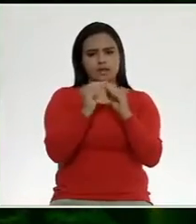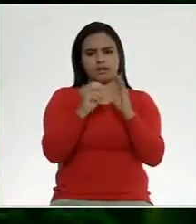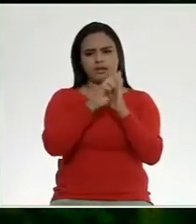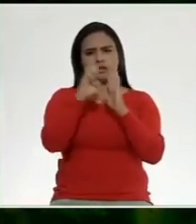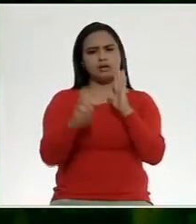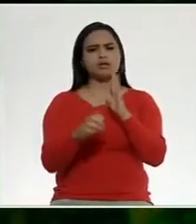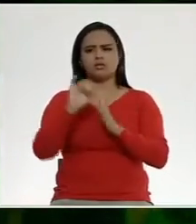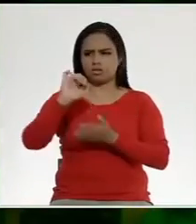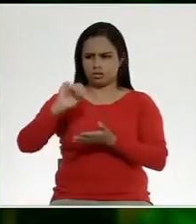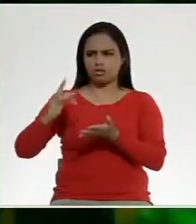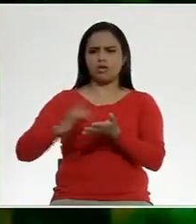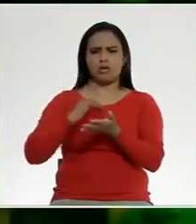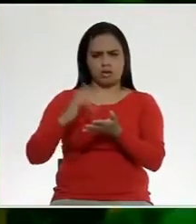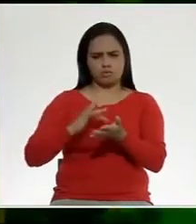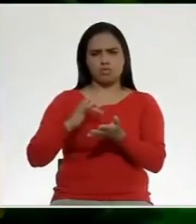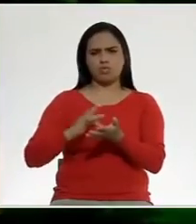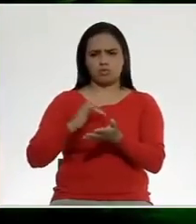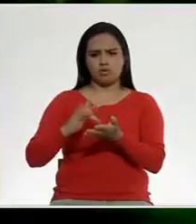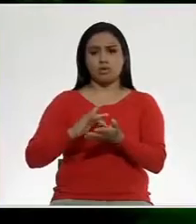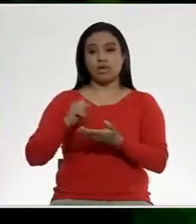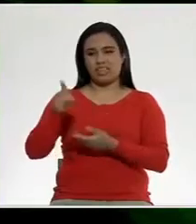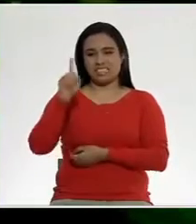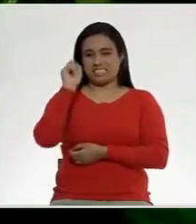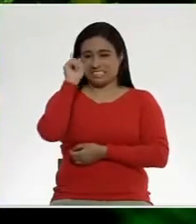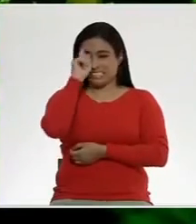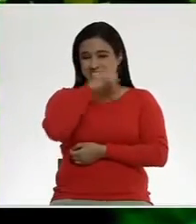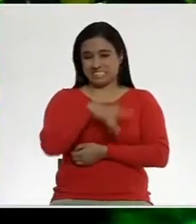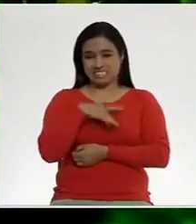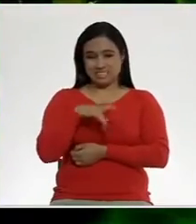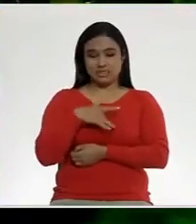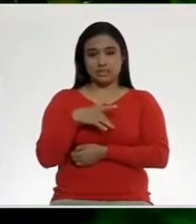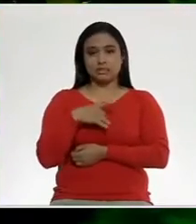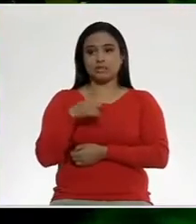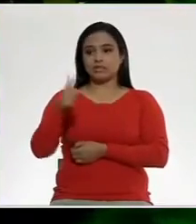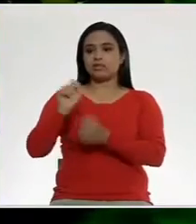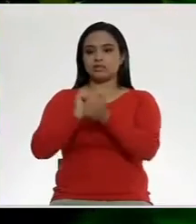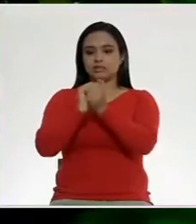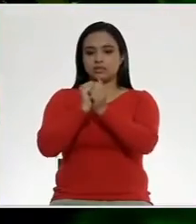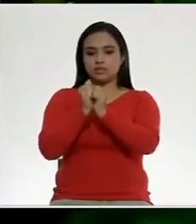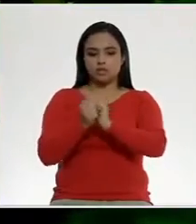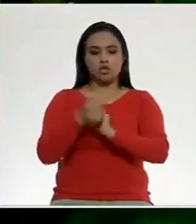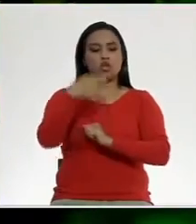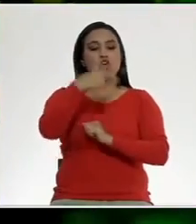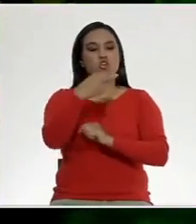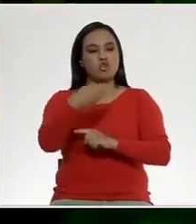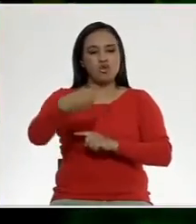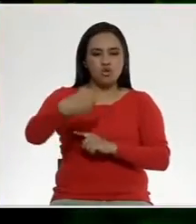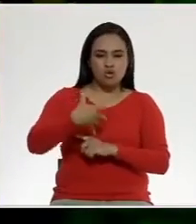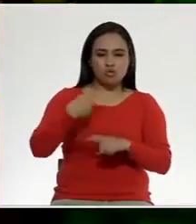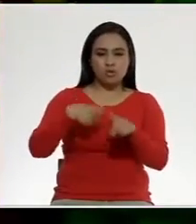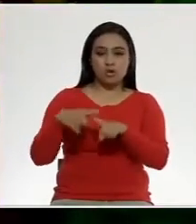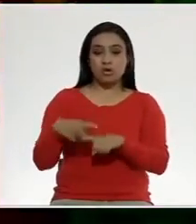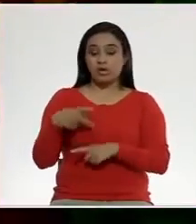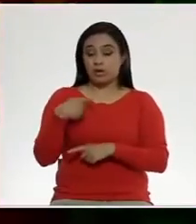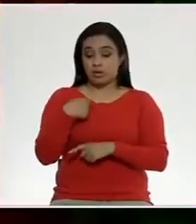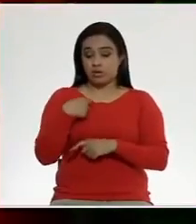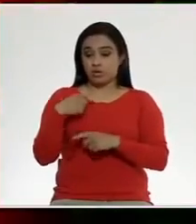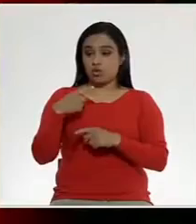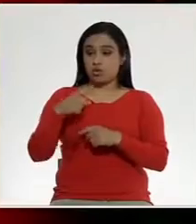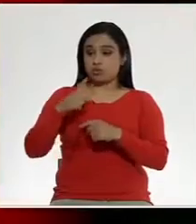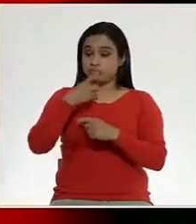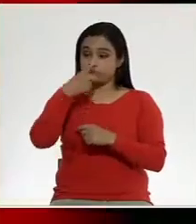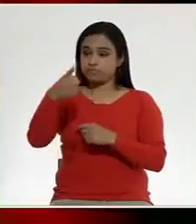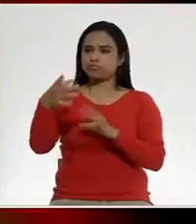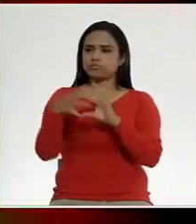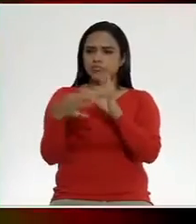sí me apoyaron desde el principio y aunque les costó un poco ellos empezar a cambiar los pronombres y esas cosas, sí desde el principio estuvieron conmigo.